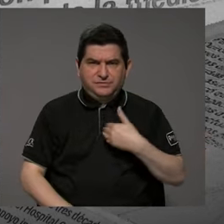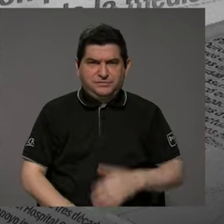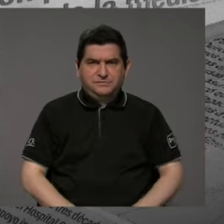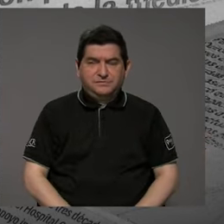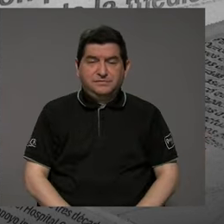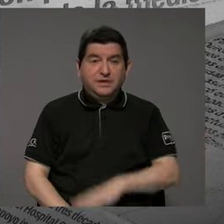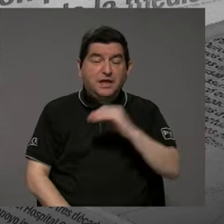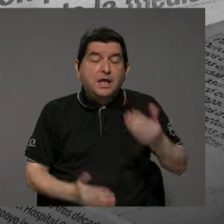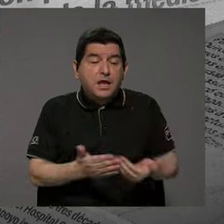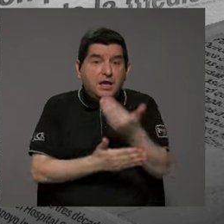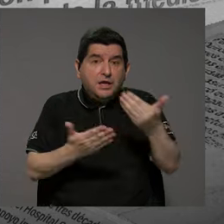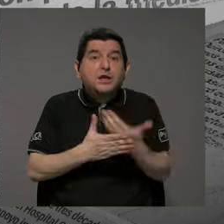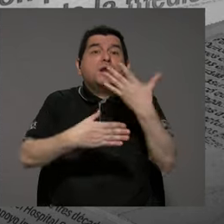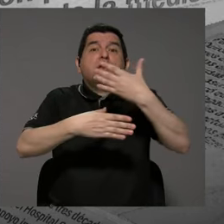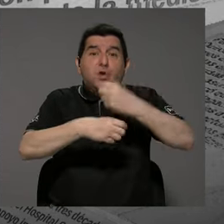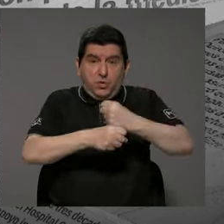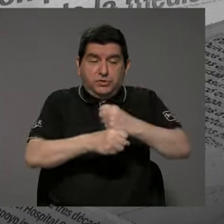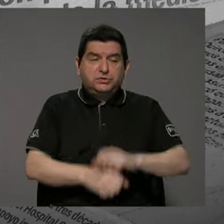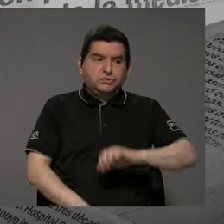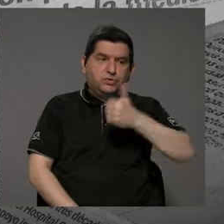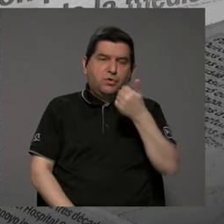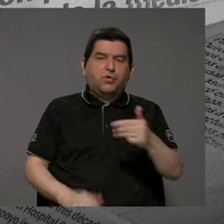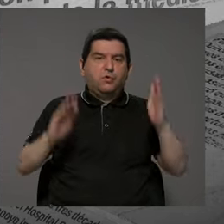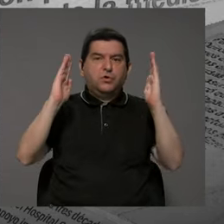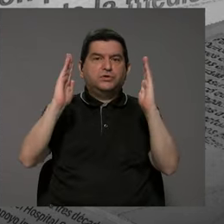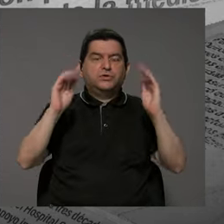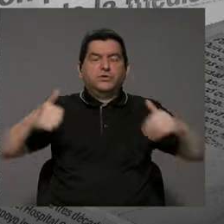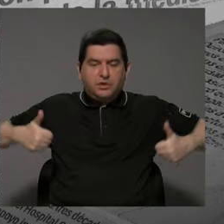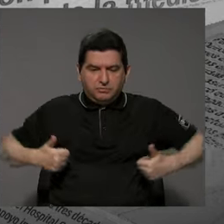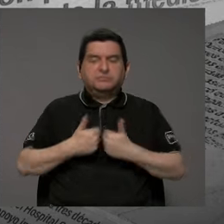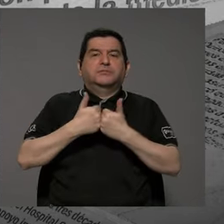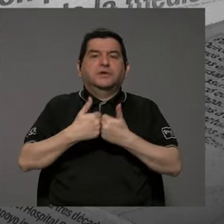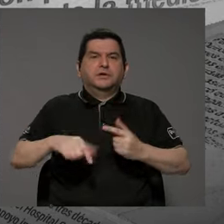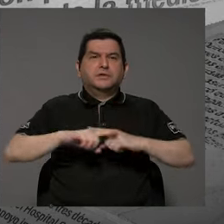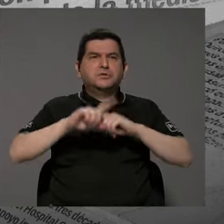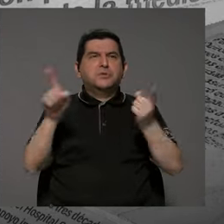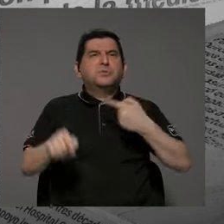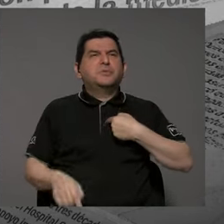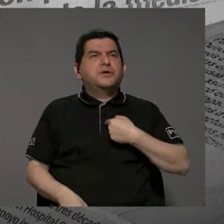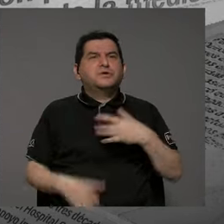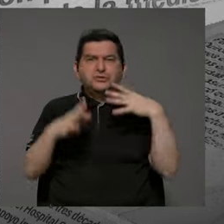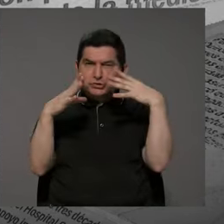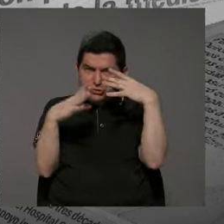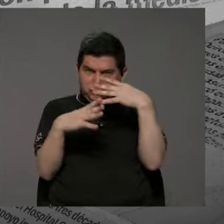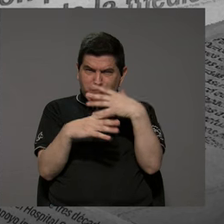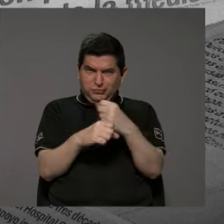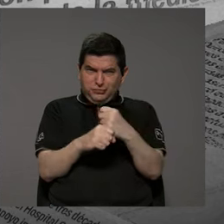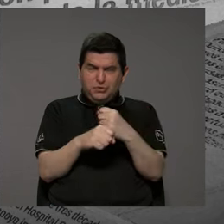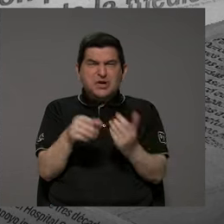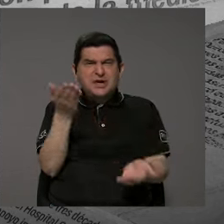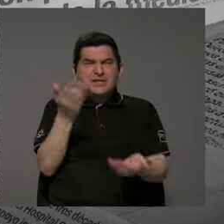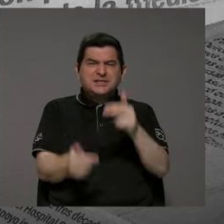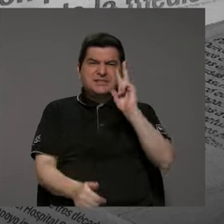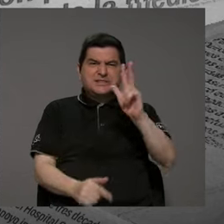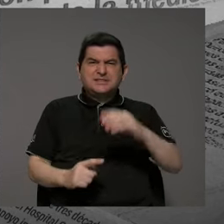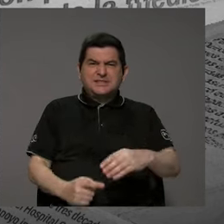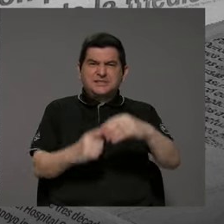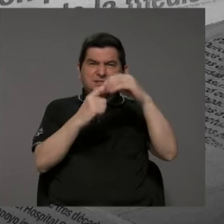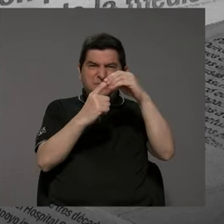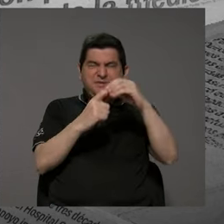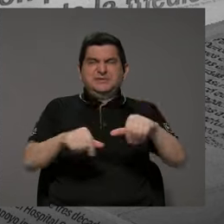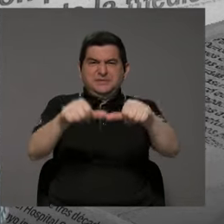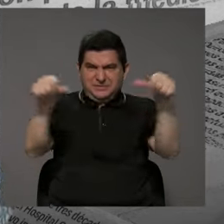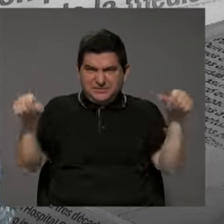Y generar innovación, ¿verdad? Que es otro de los grandes desafíos que tenemos. Pero si tuviera como sintetizarlo, creo que esas serían como las tres principales